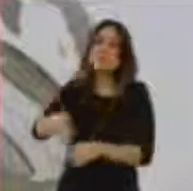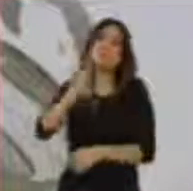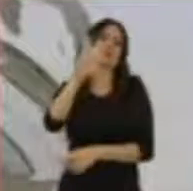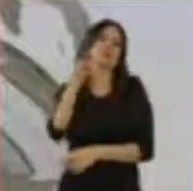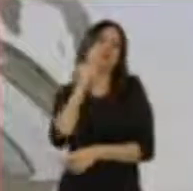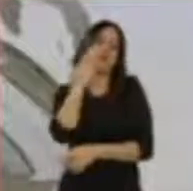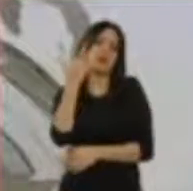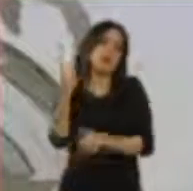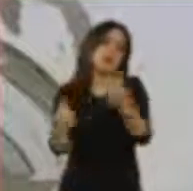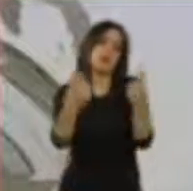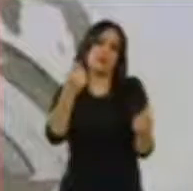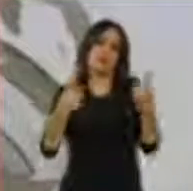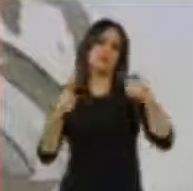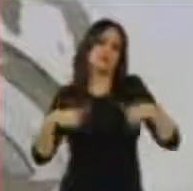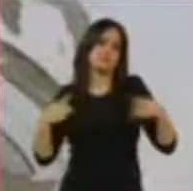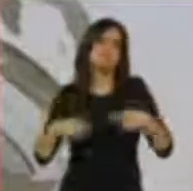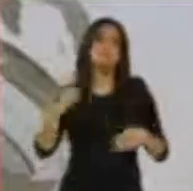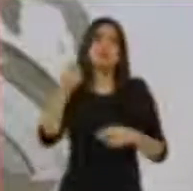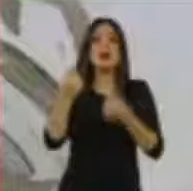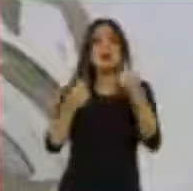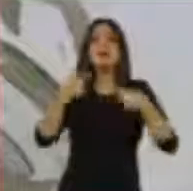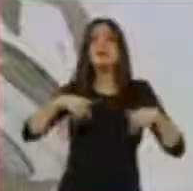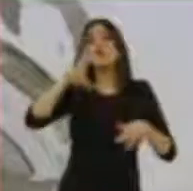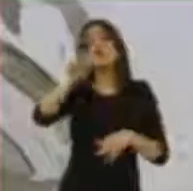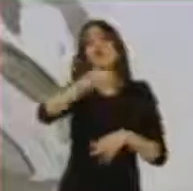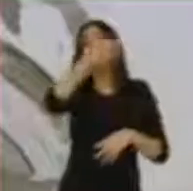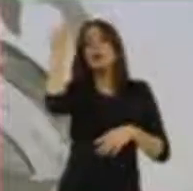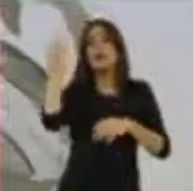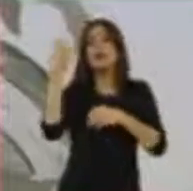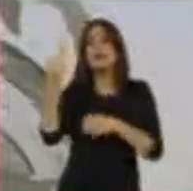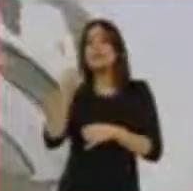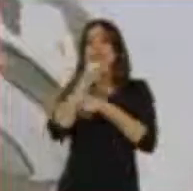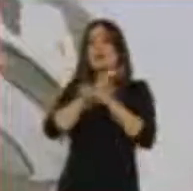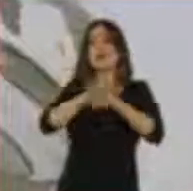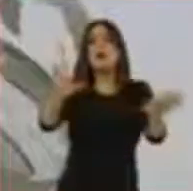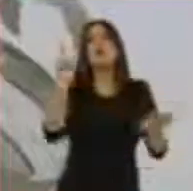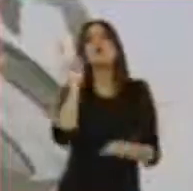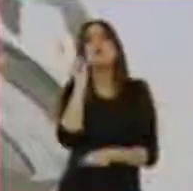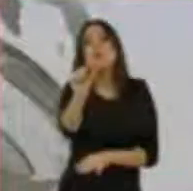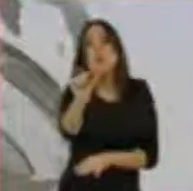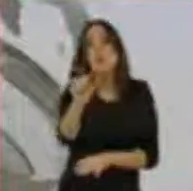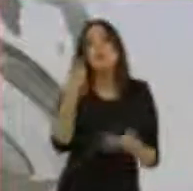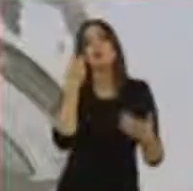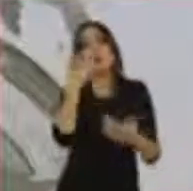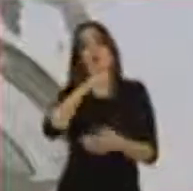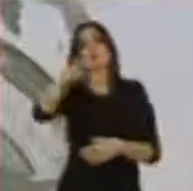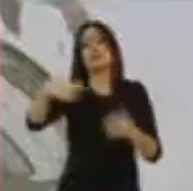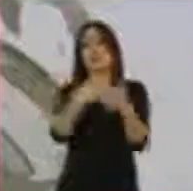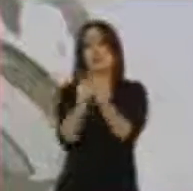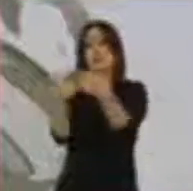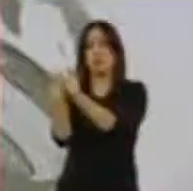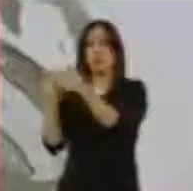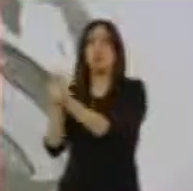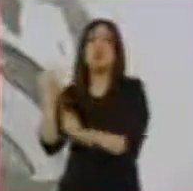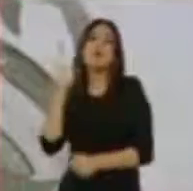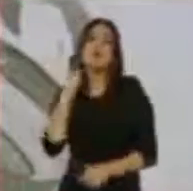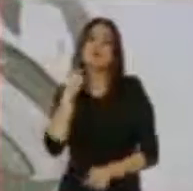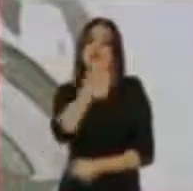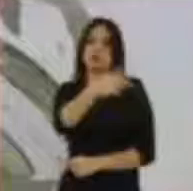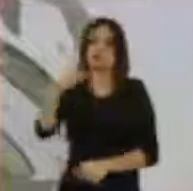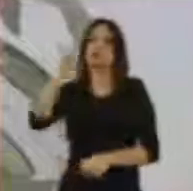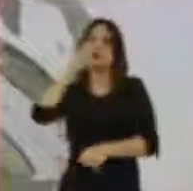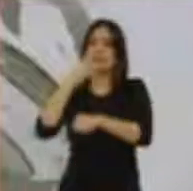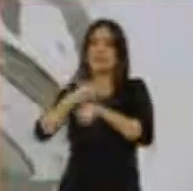con base en poca información. Entonces, yo creo que esta es la tarea principal, tanto de los partidos, ¿No? Como de quienes